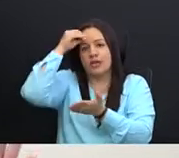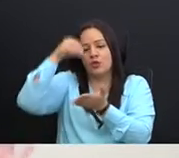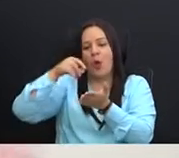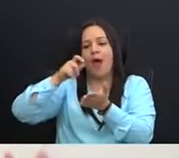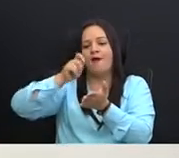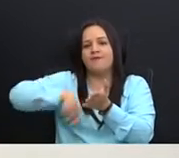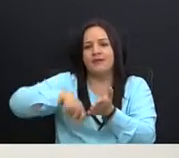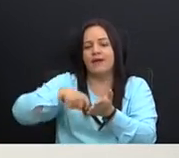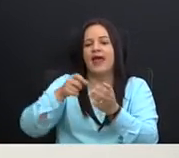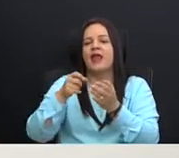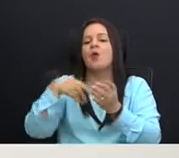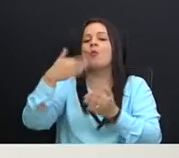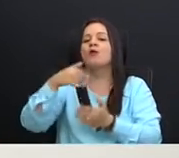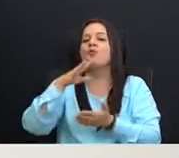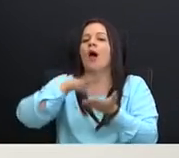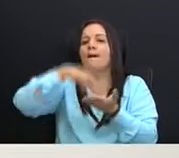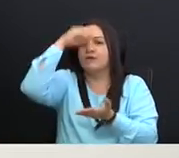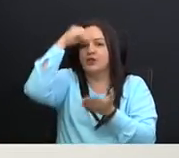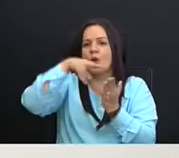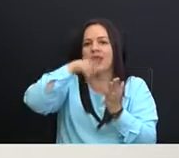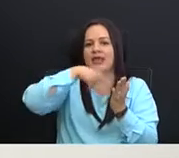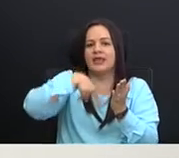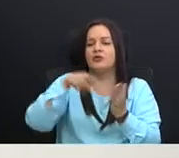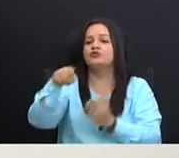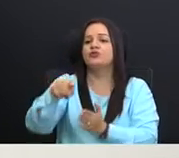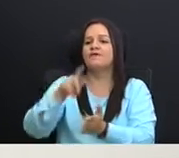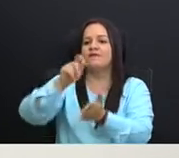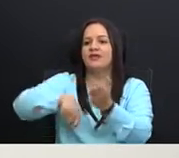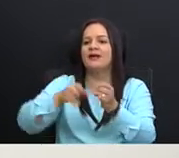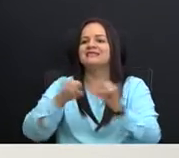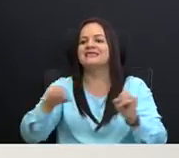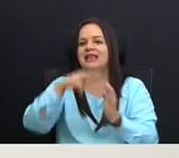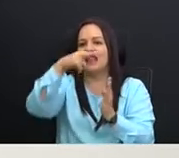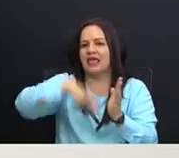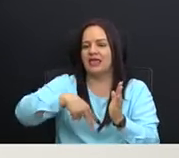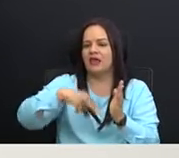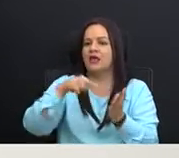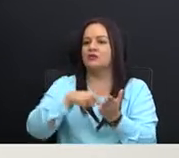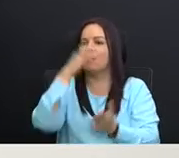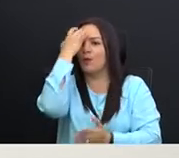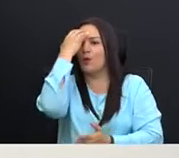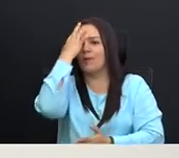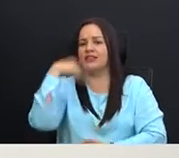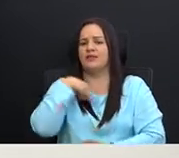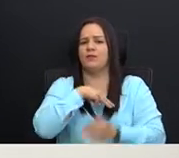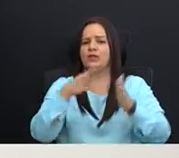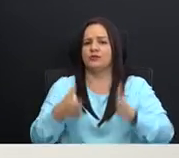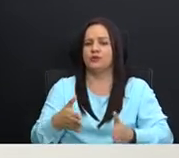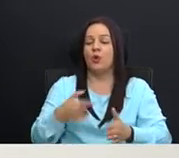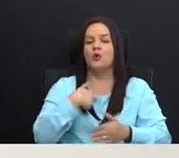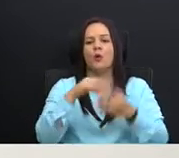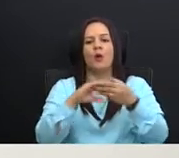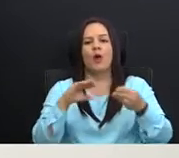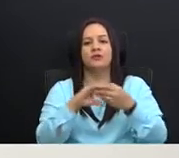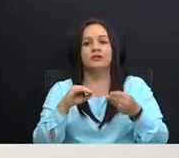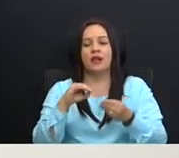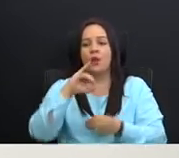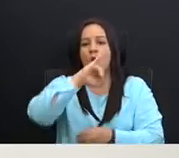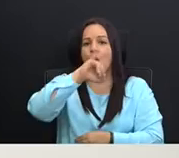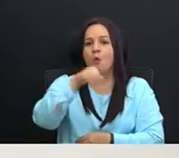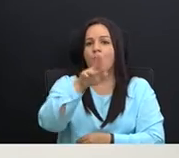usted firma sin leer, eso es preocupante de un ministro. Y yo le voy a contar una cosa, Juan Alfaro, como Hacienda,